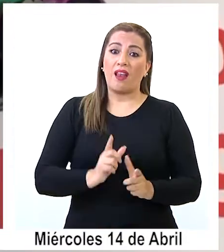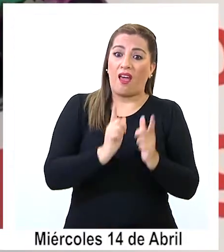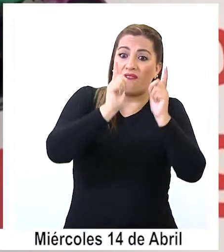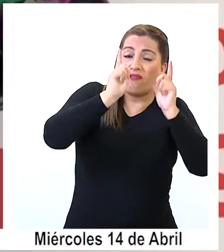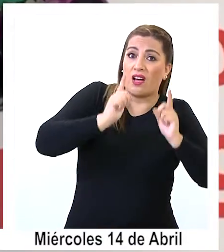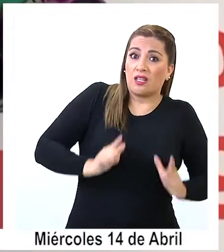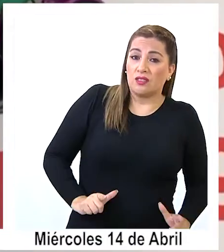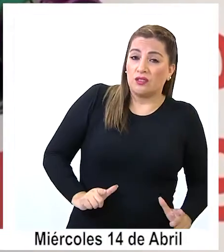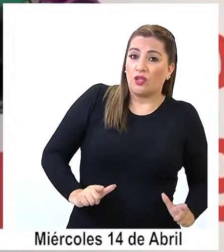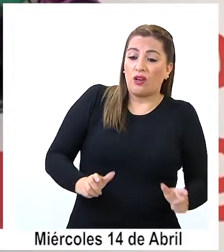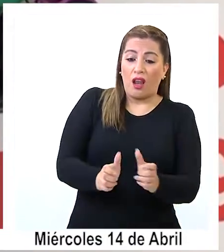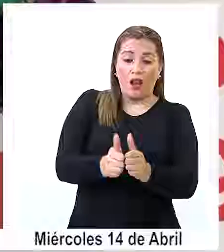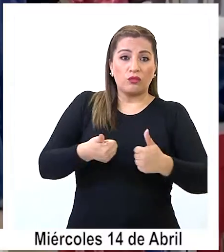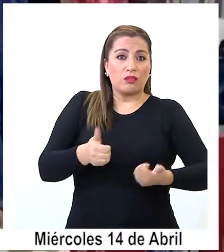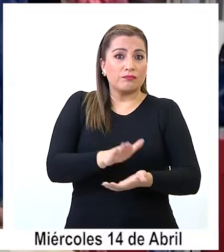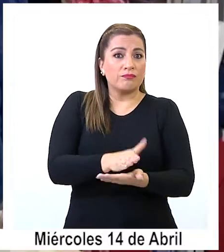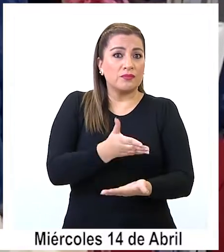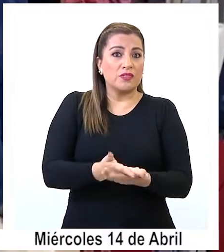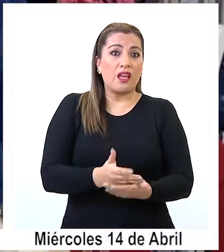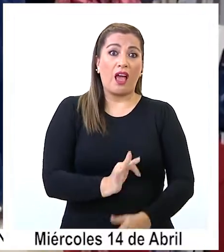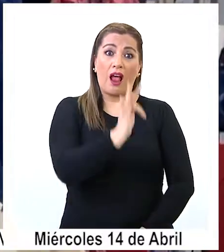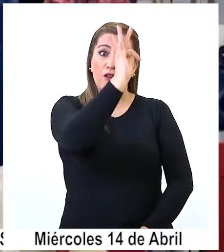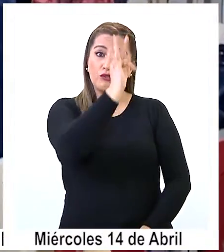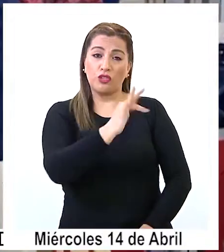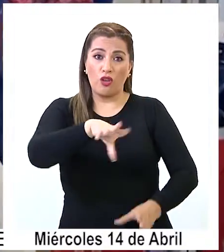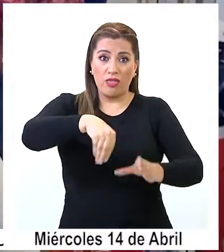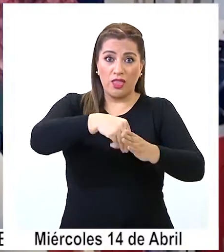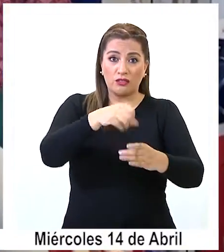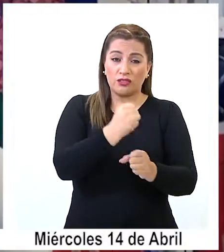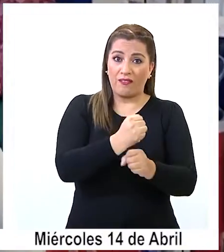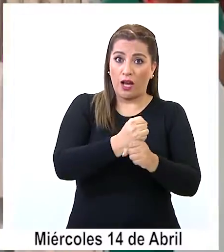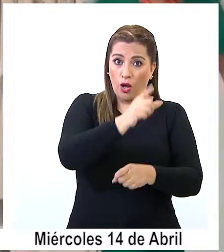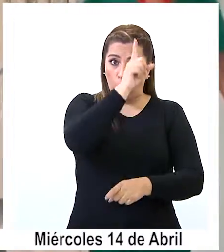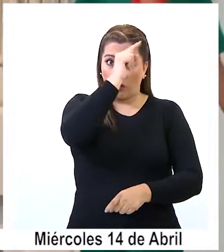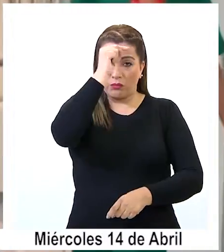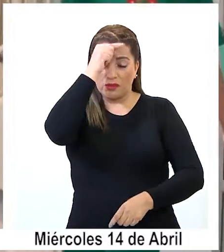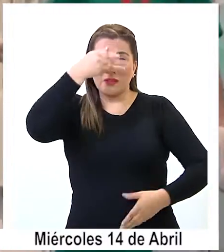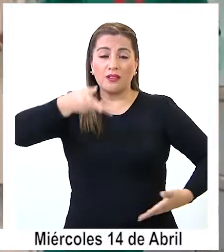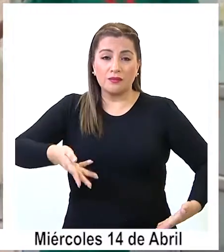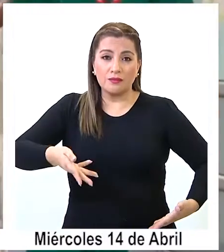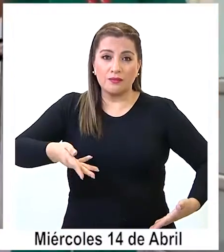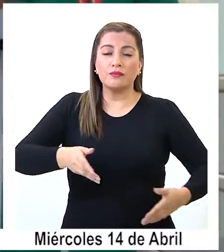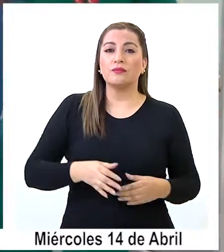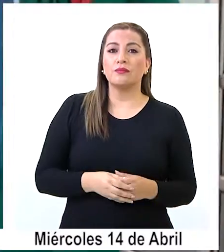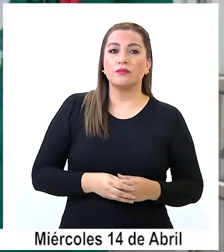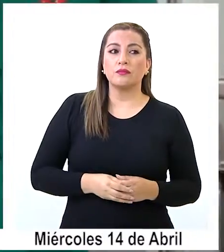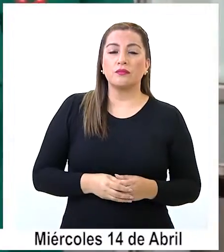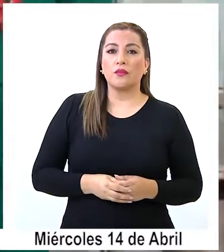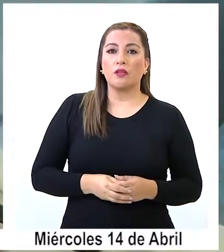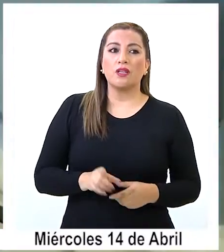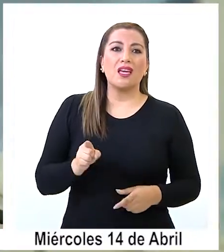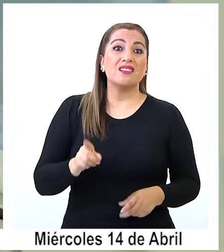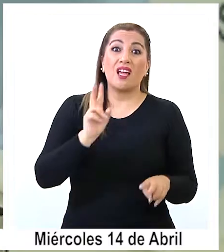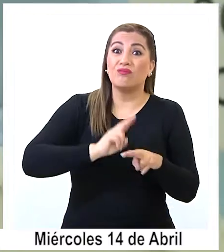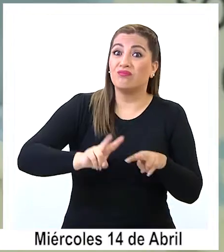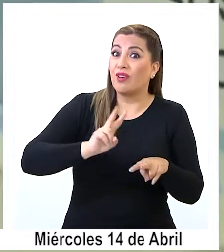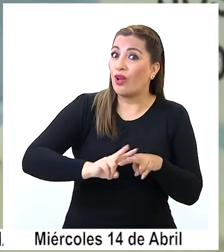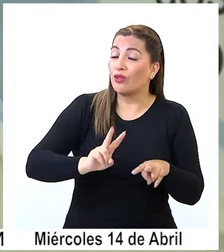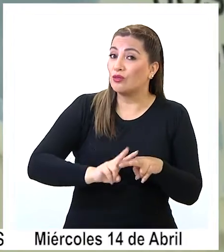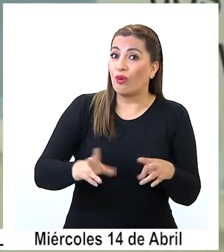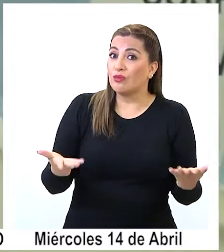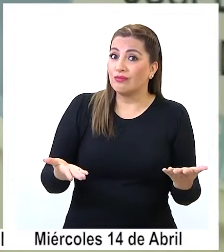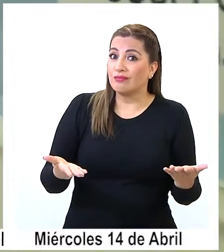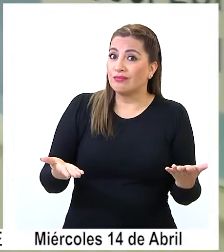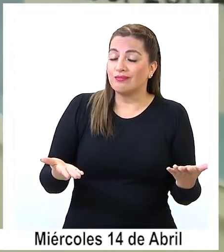vacaciones que ha hecho la autoridad sanitaria al personal del hospital, a juicio de este gremio, no son la solución